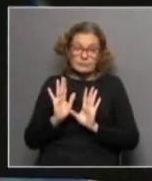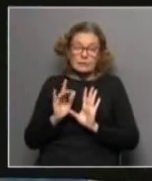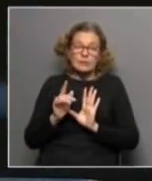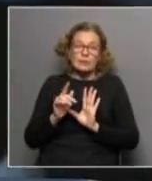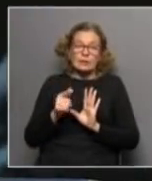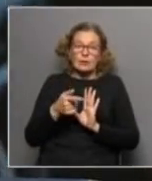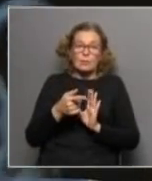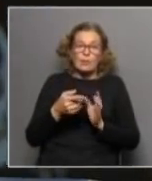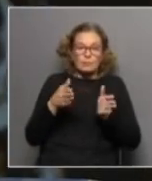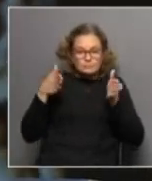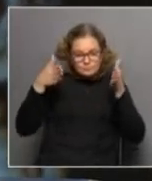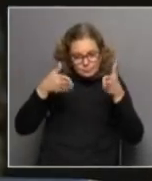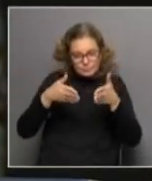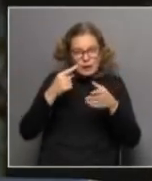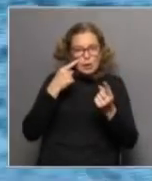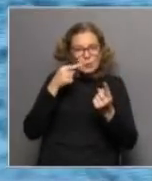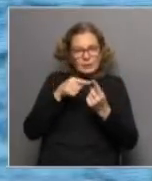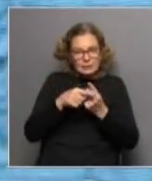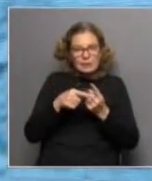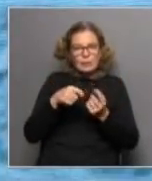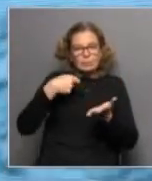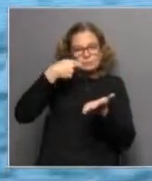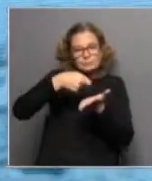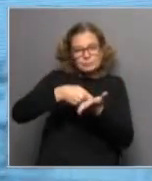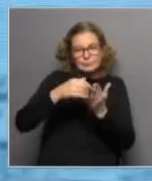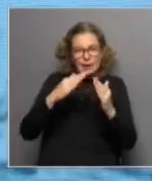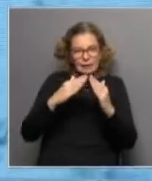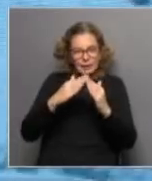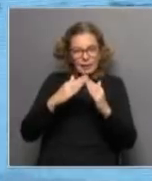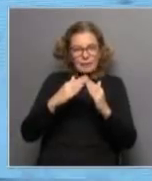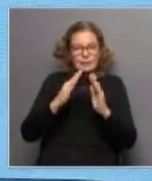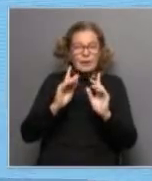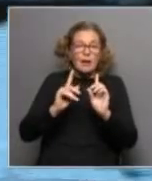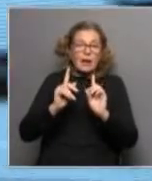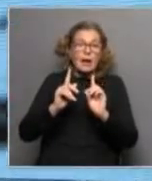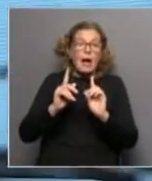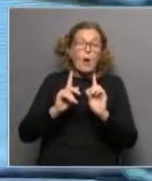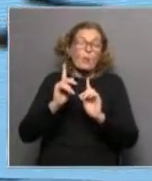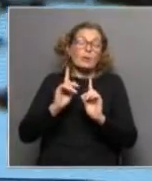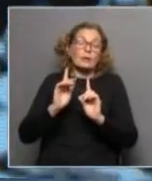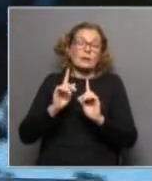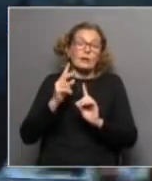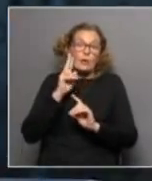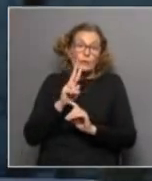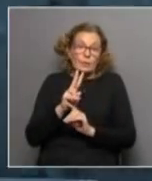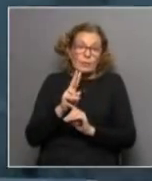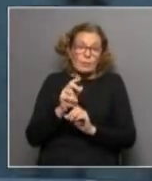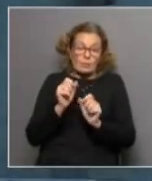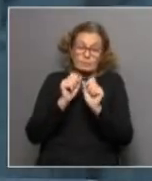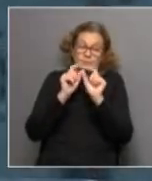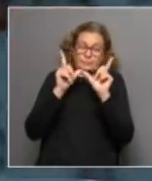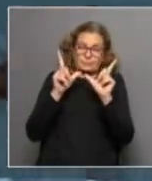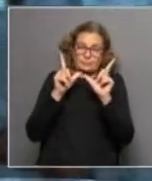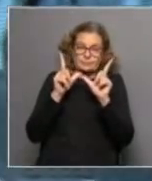direccionamiento de fondos a esos hogares, aunque de todas maneras, y lo vemos por los impactos que han